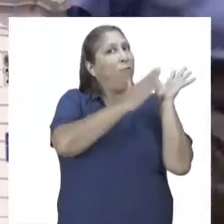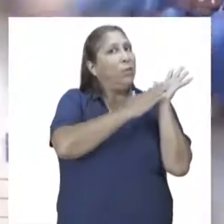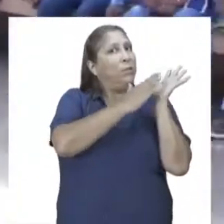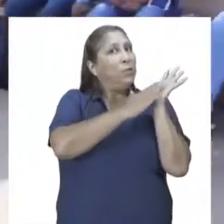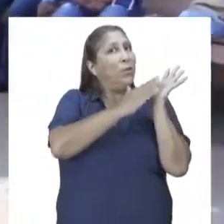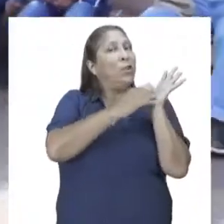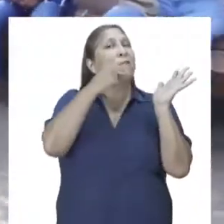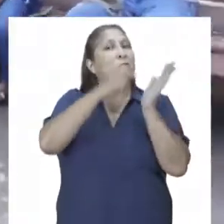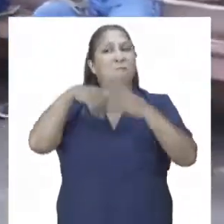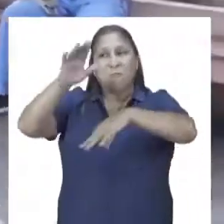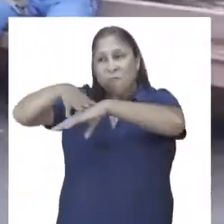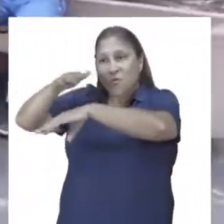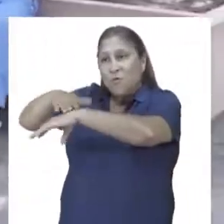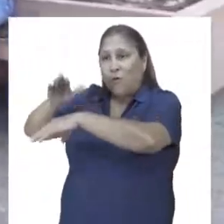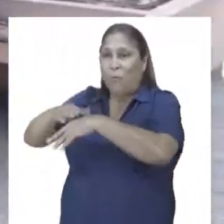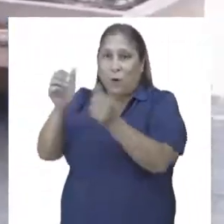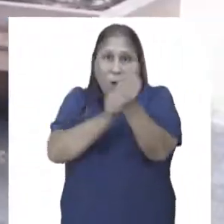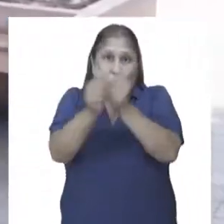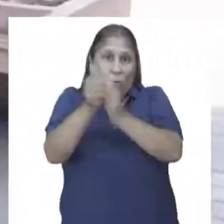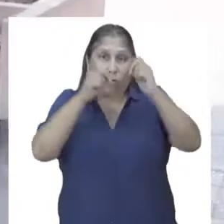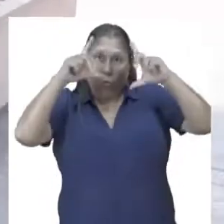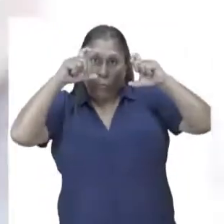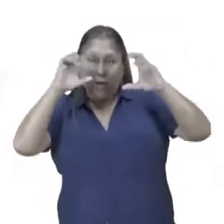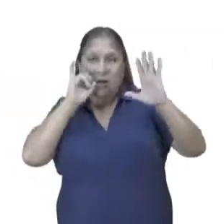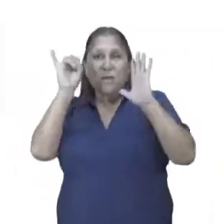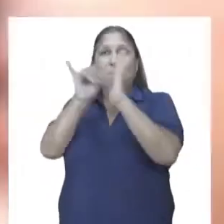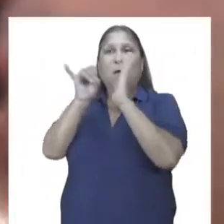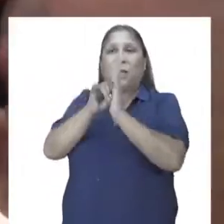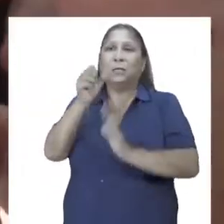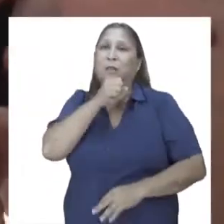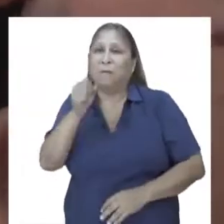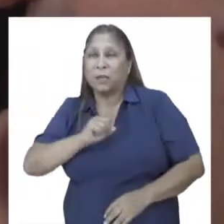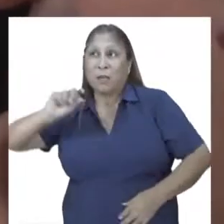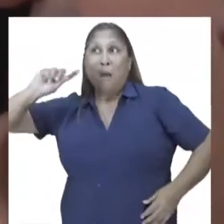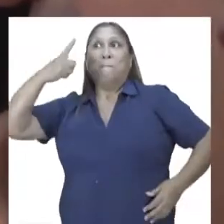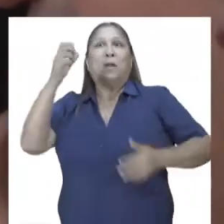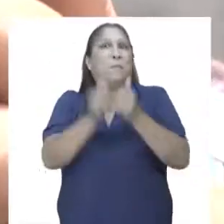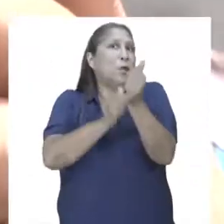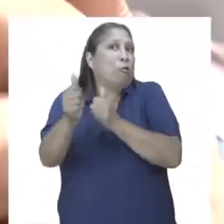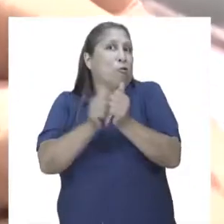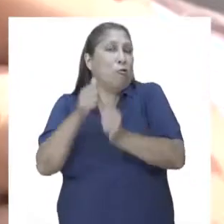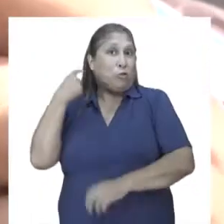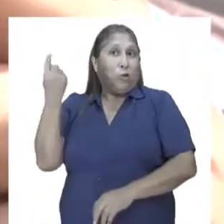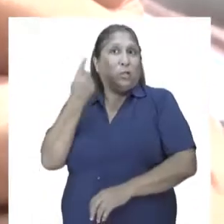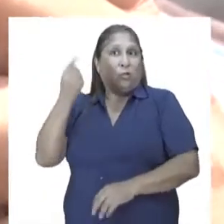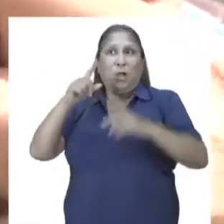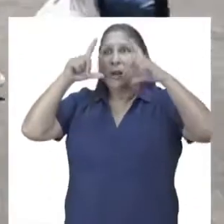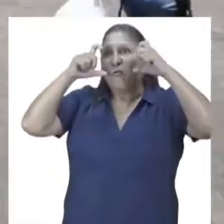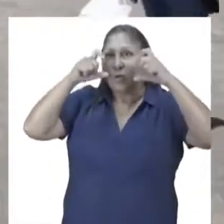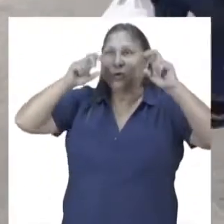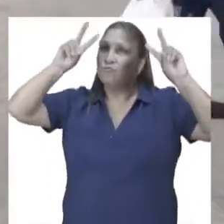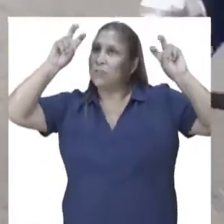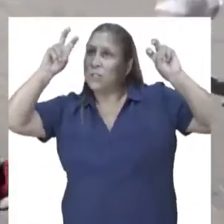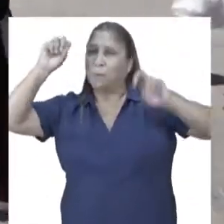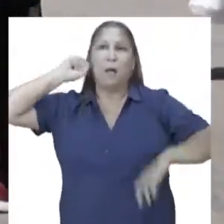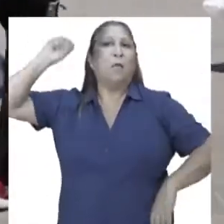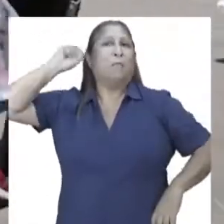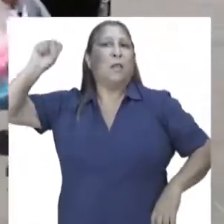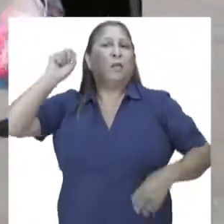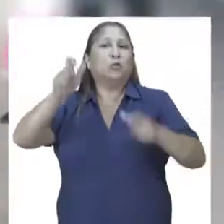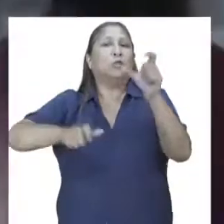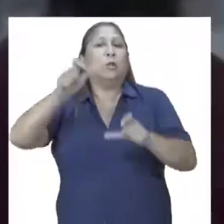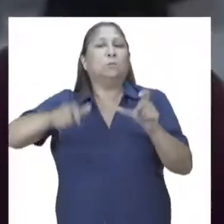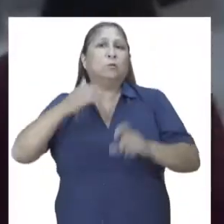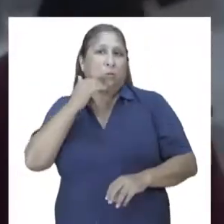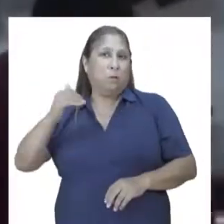Pueblo convoca el concurso fotográfico Imágenes de la Vejez, primera competencia nacional de fotografía sobre los derechos humanos de las personas